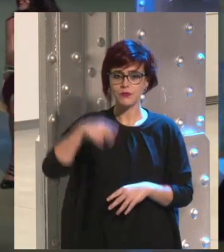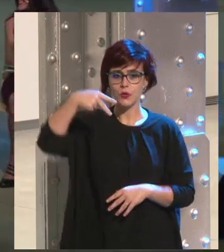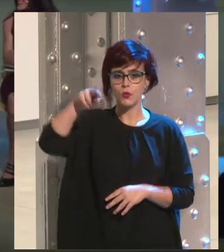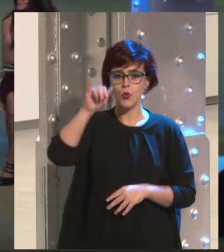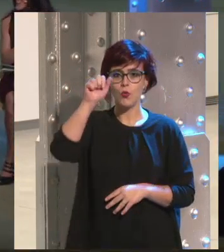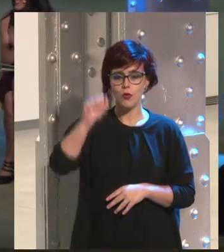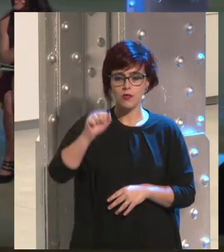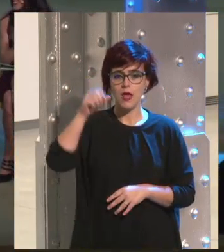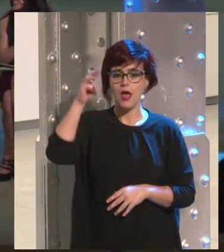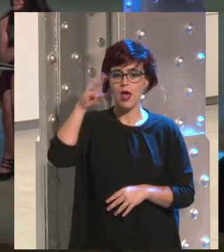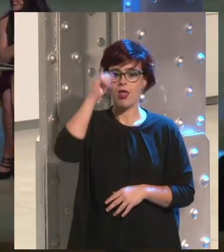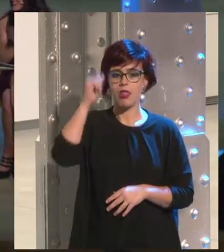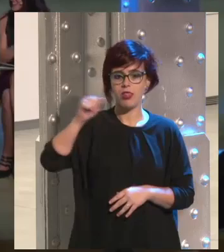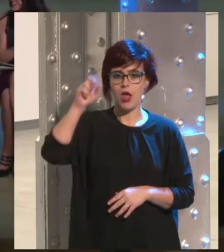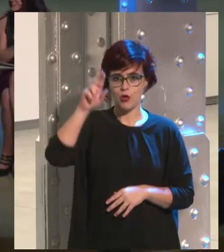Paloma Ayaneza